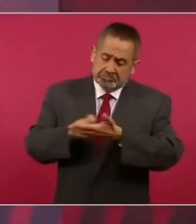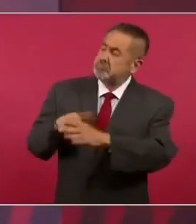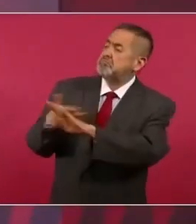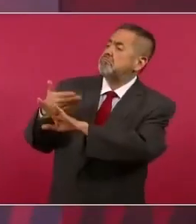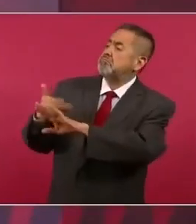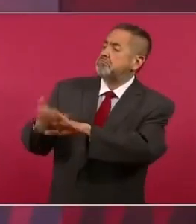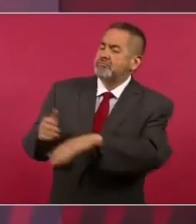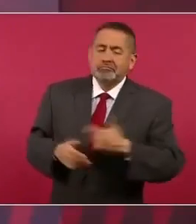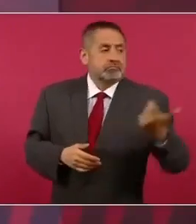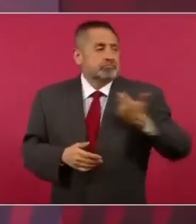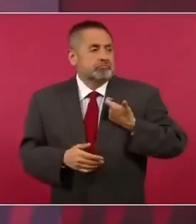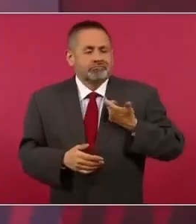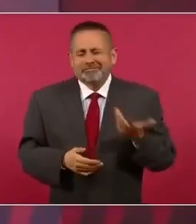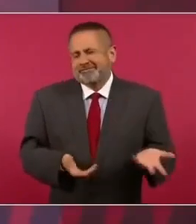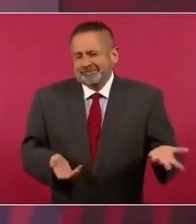ingresos